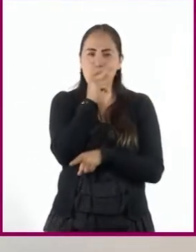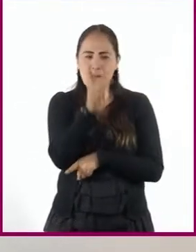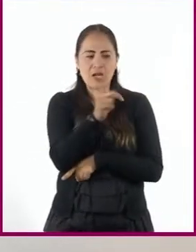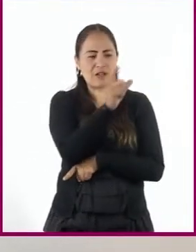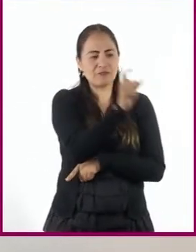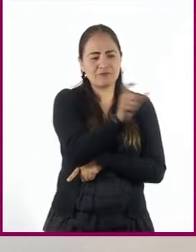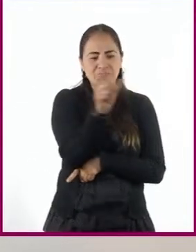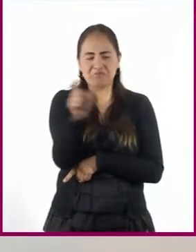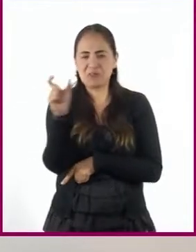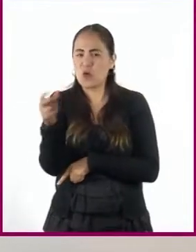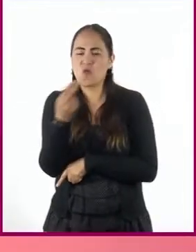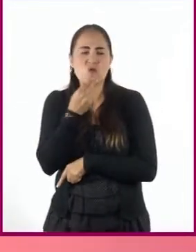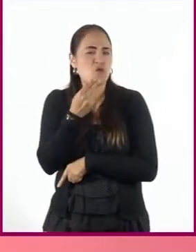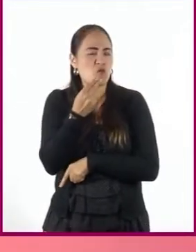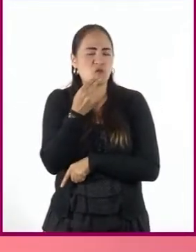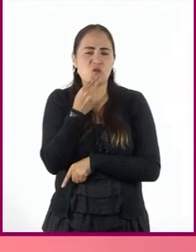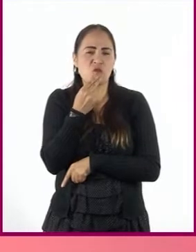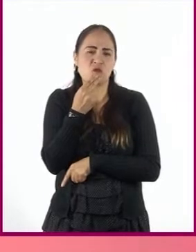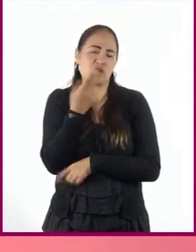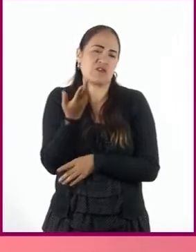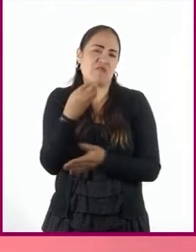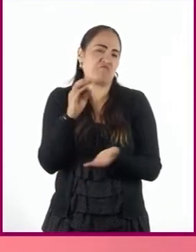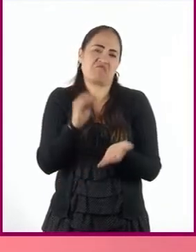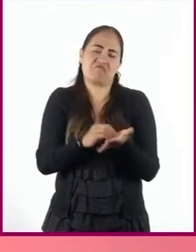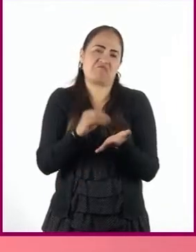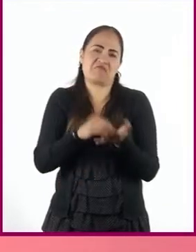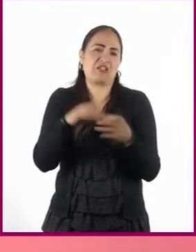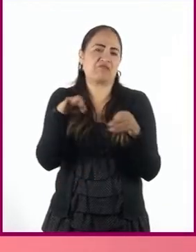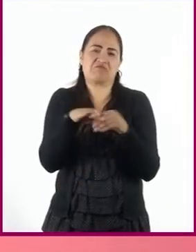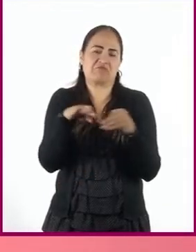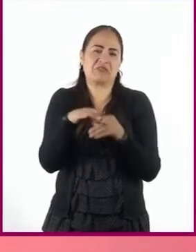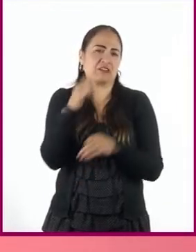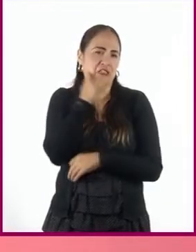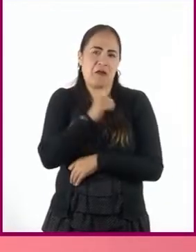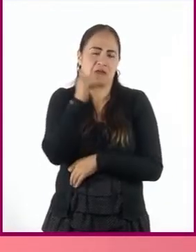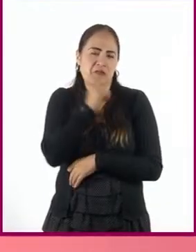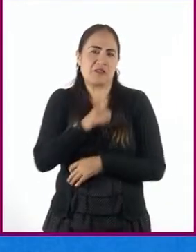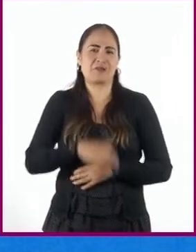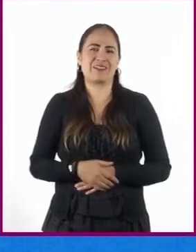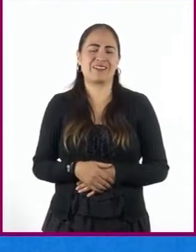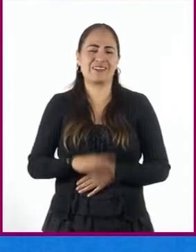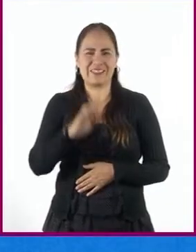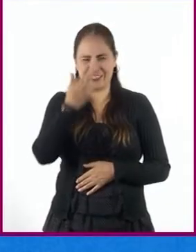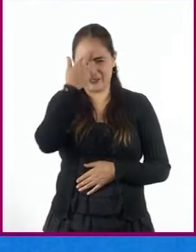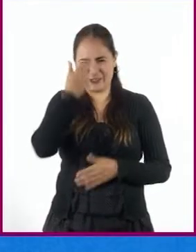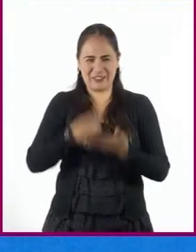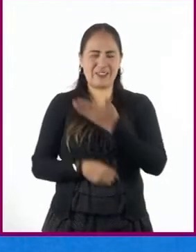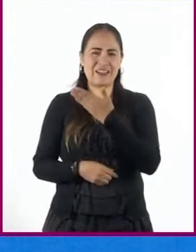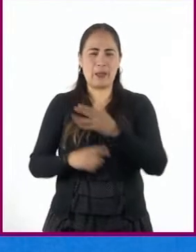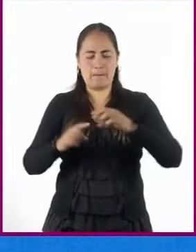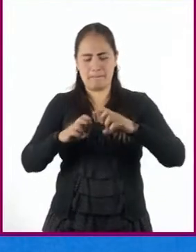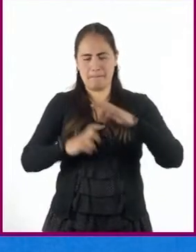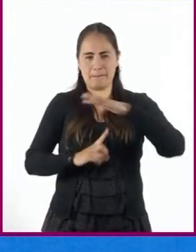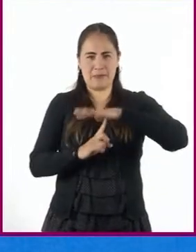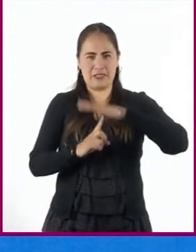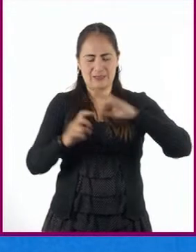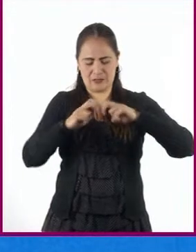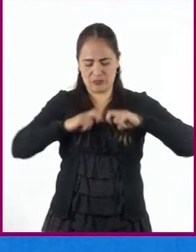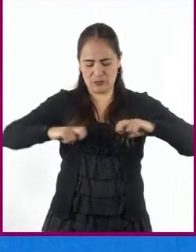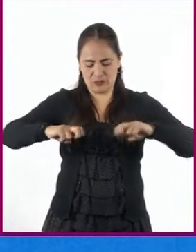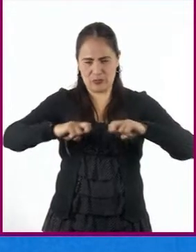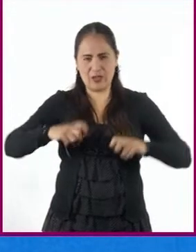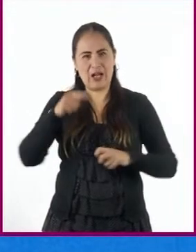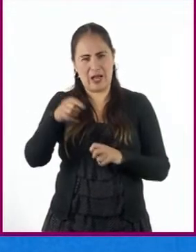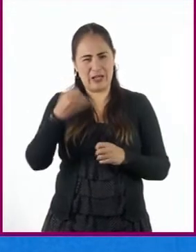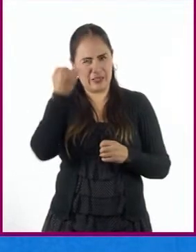frases y palabras, más o menos fijas. ¿Recuerdan que dijimos que en una mesa redonda se exponen una